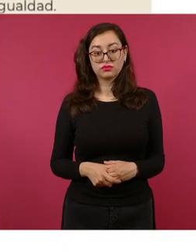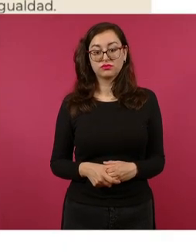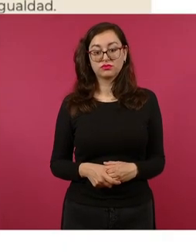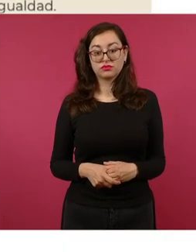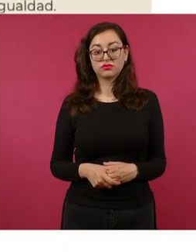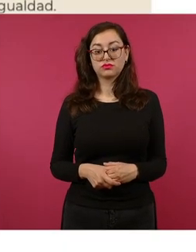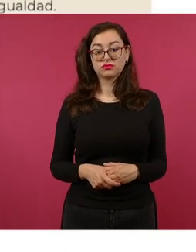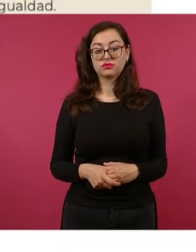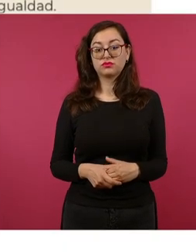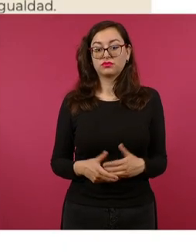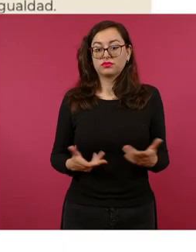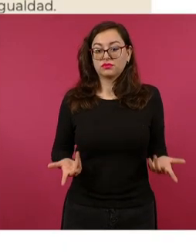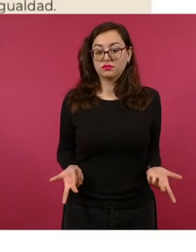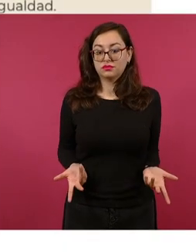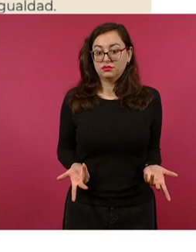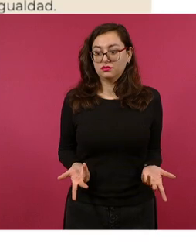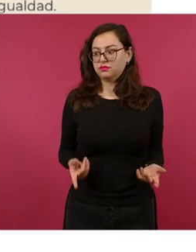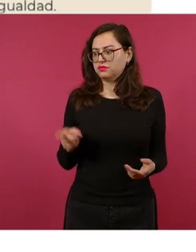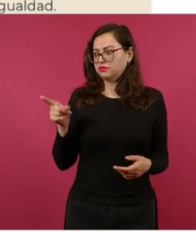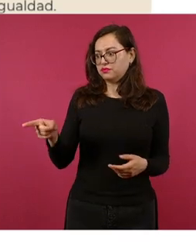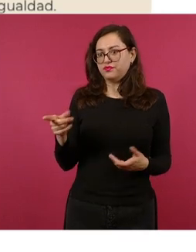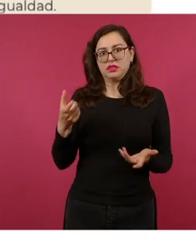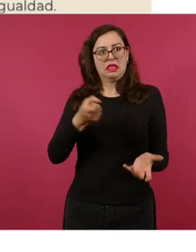¿cómo se financió? ahí está